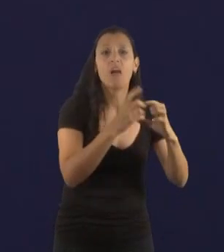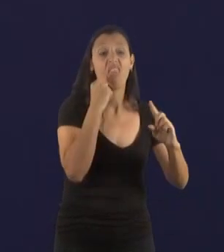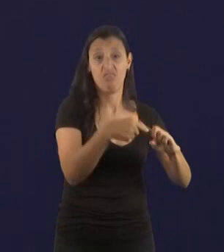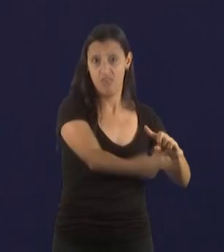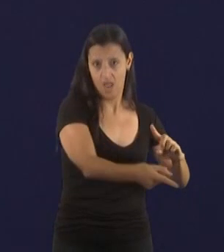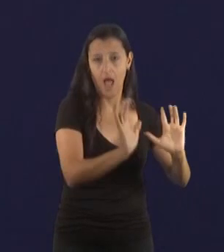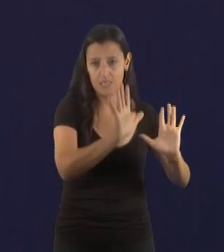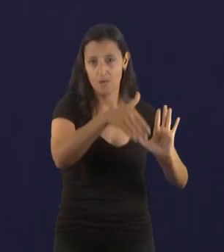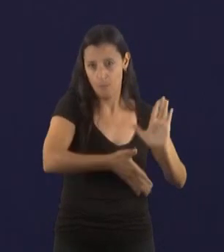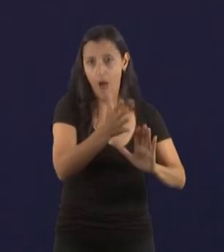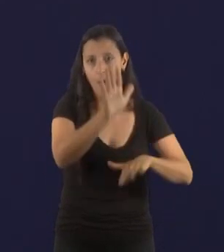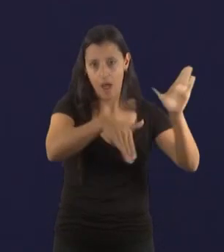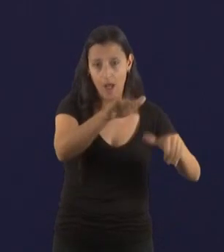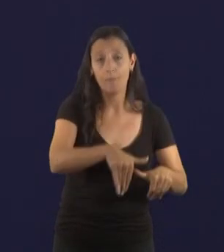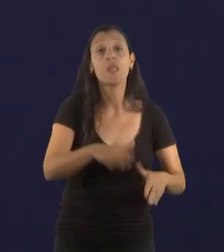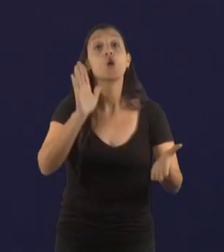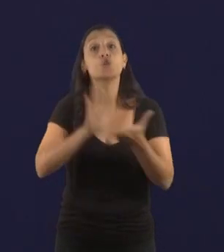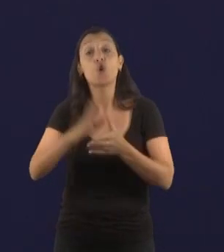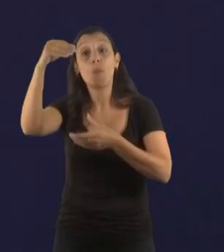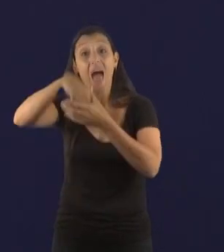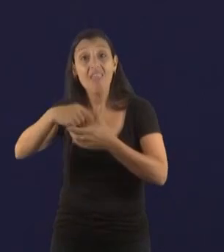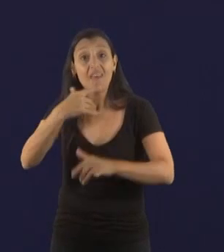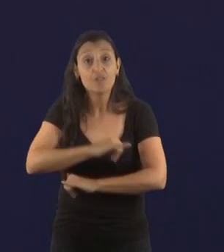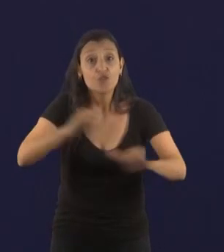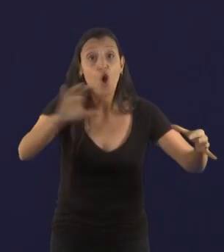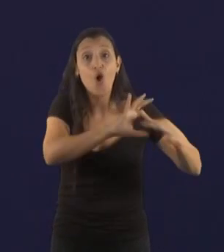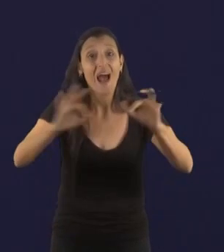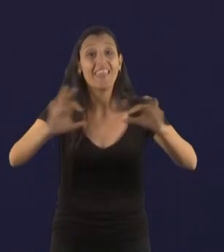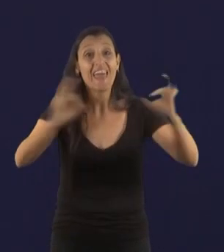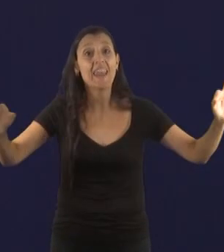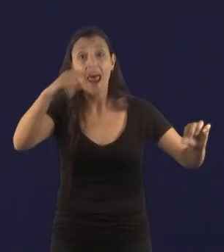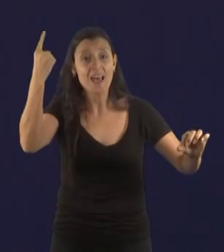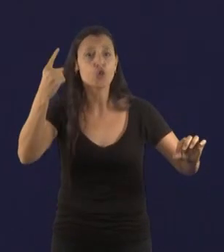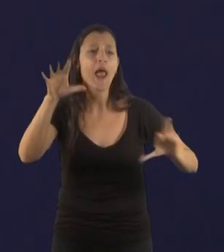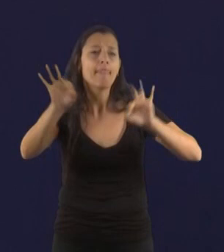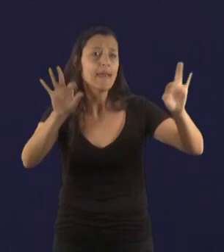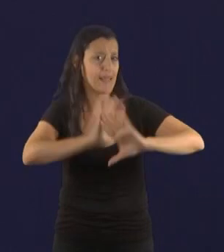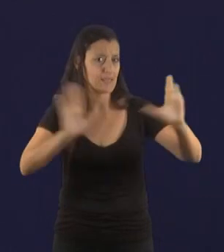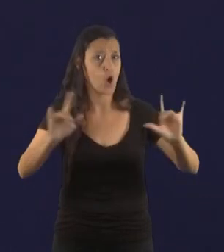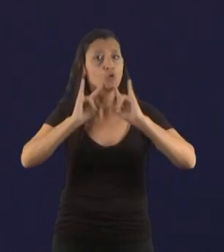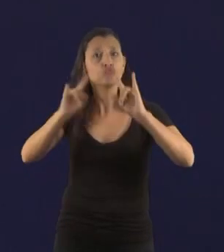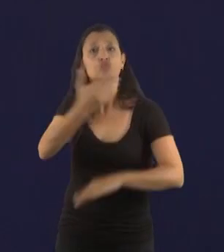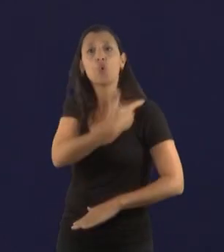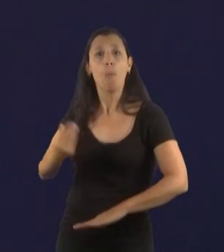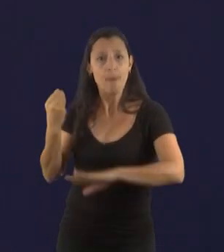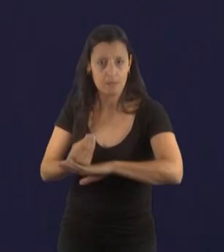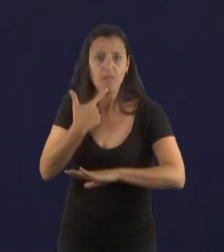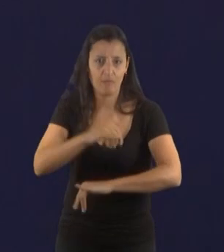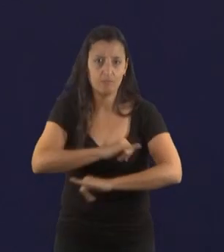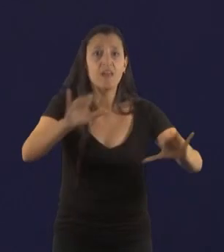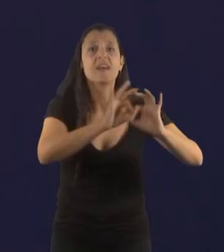días. Y en relación al contenido del DENU, no va a haber ningún detalle hasta que el presidente de la Nación hable por cadena nacional.